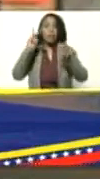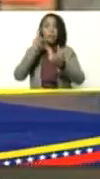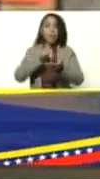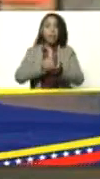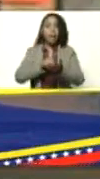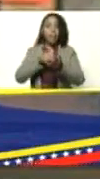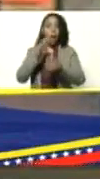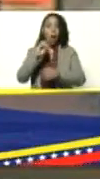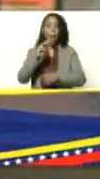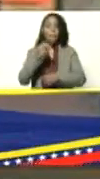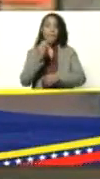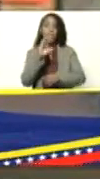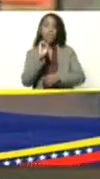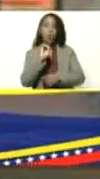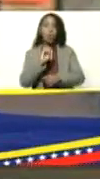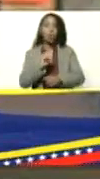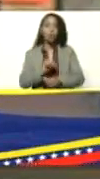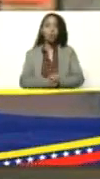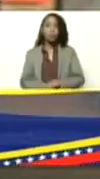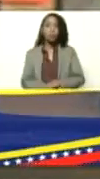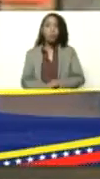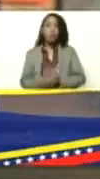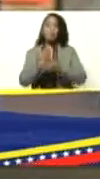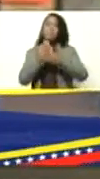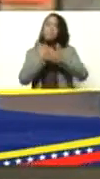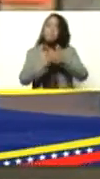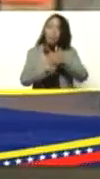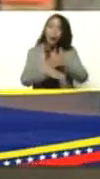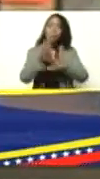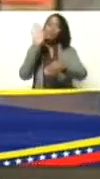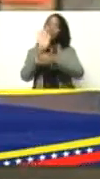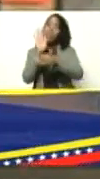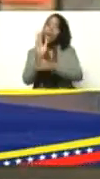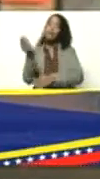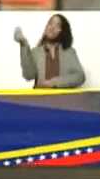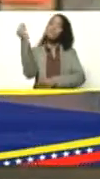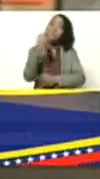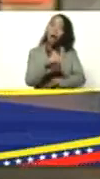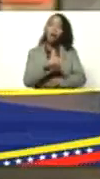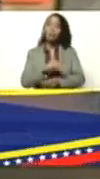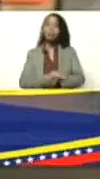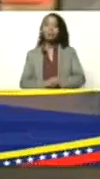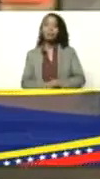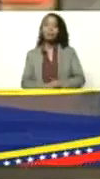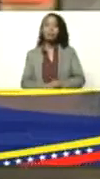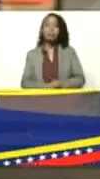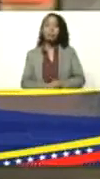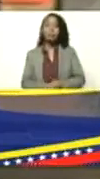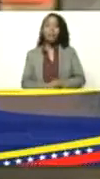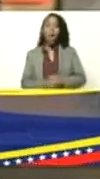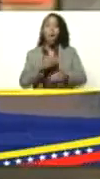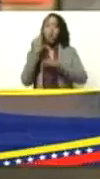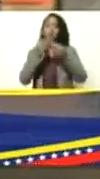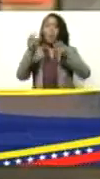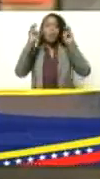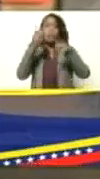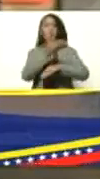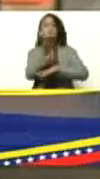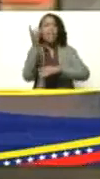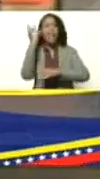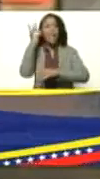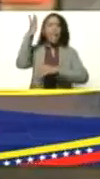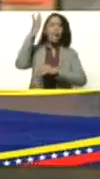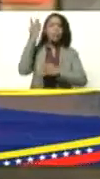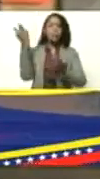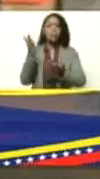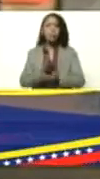variante Omicron vamos a cuidarnos más ¿cómo es la consigna que ustedes inventaron?